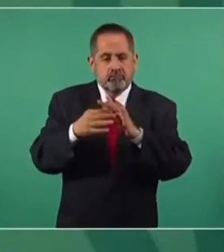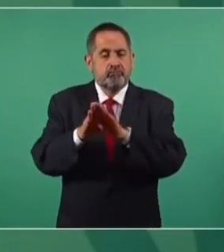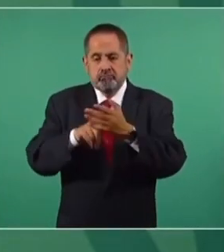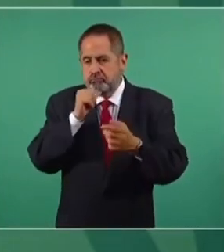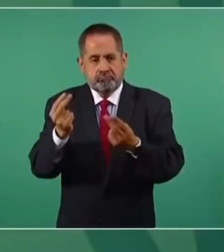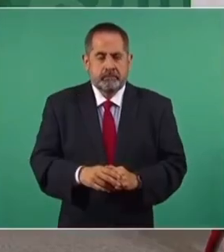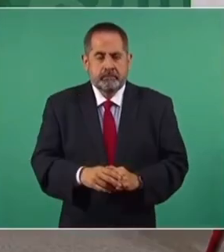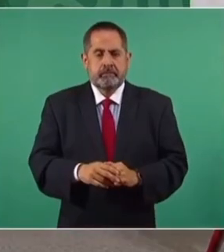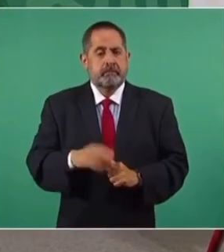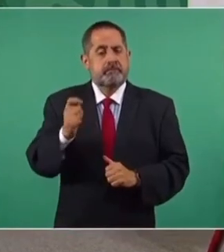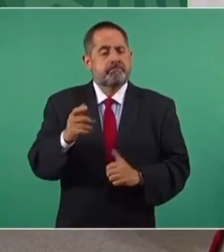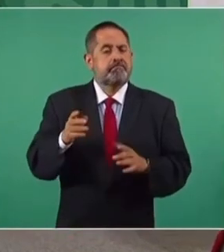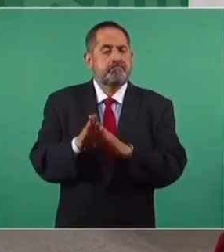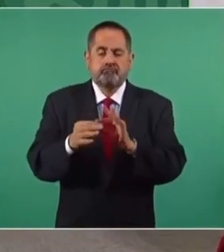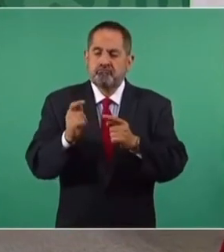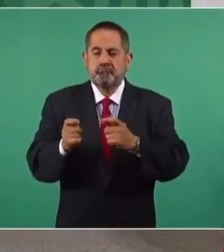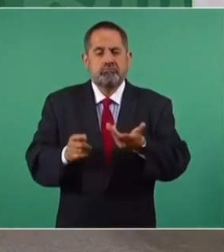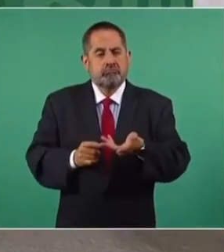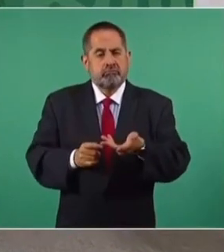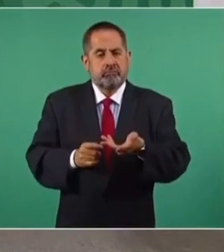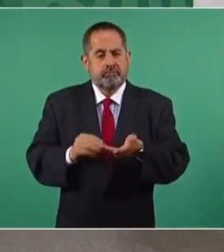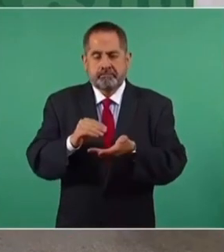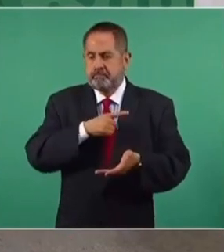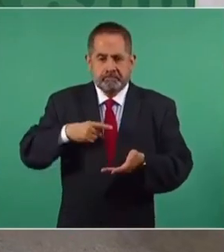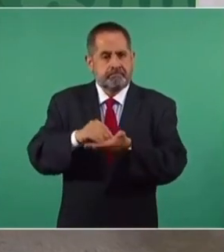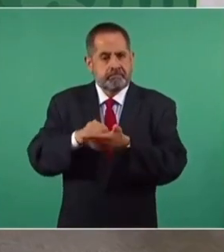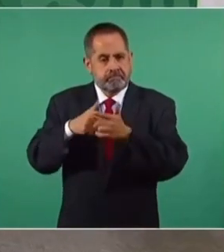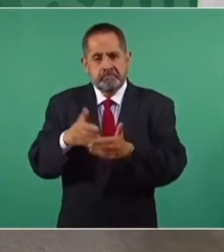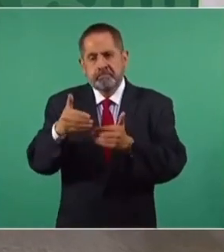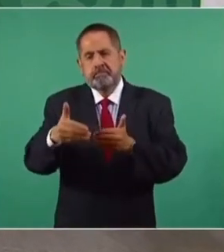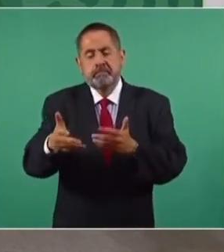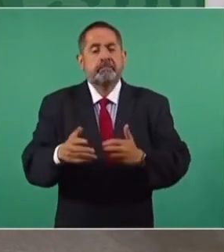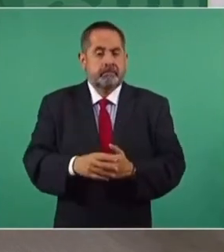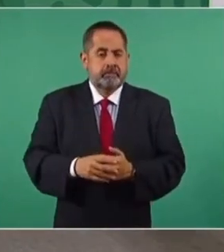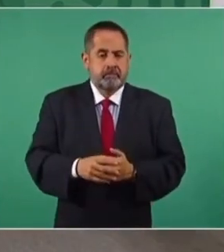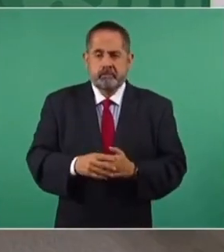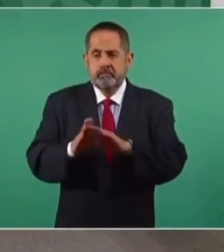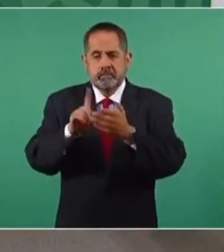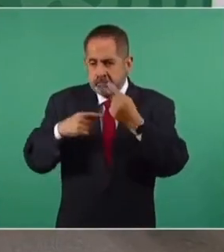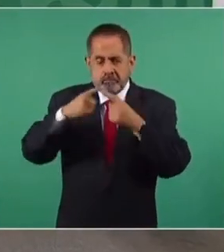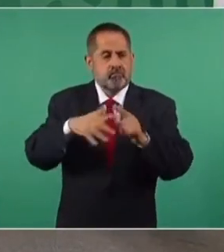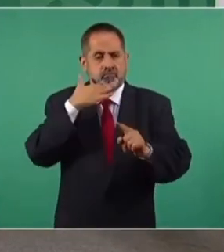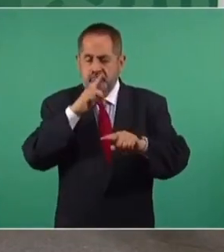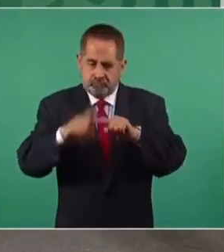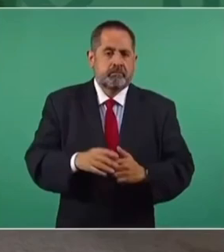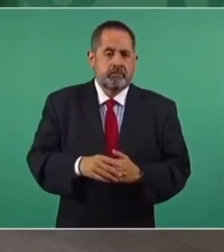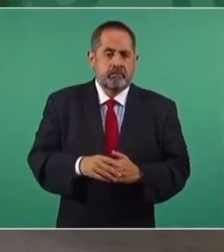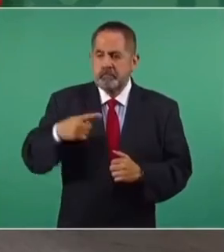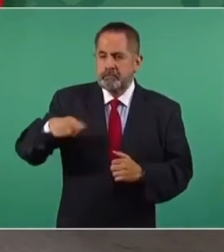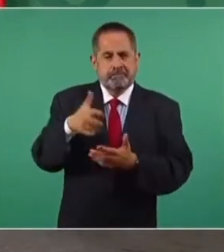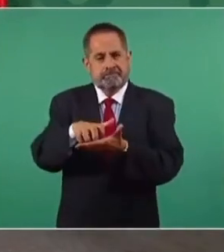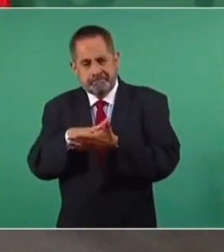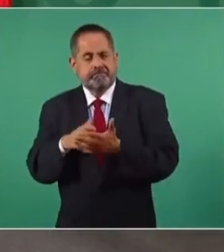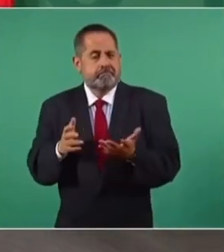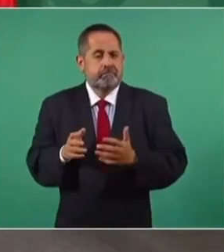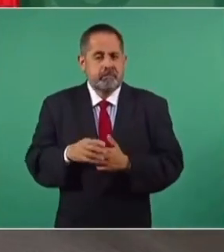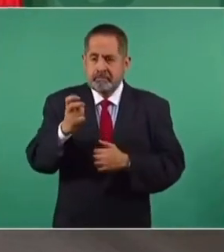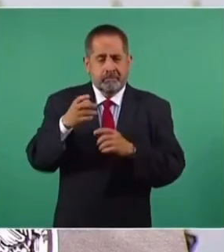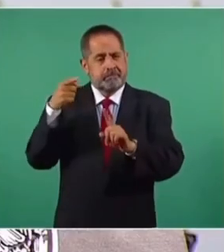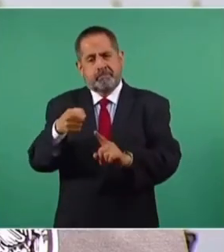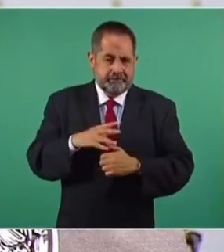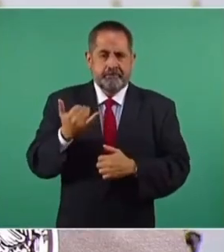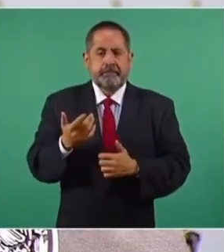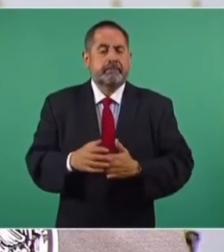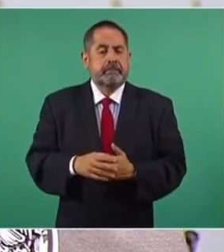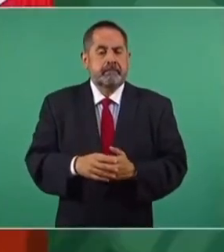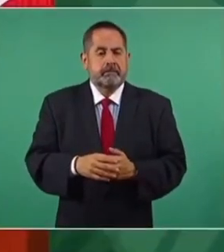se necesita. Es cosa de continuar con el combate a la corrupción, la austeridad republicana. Esa es